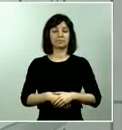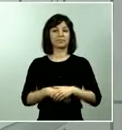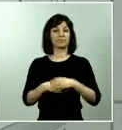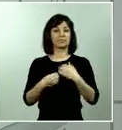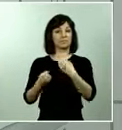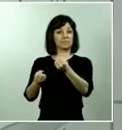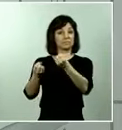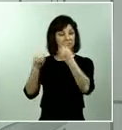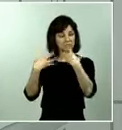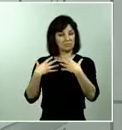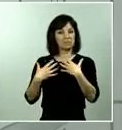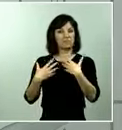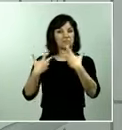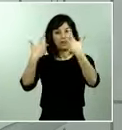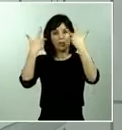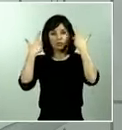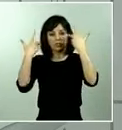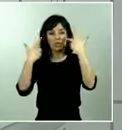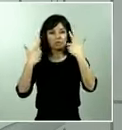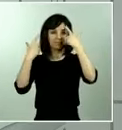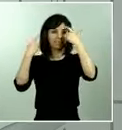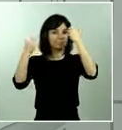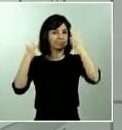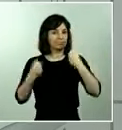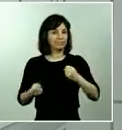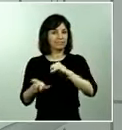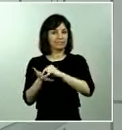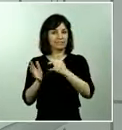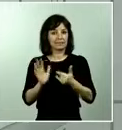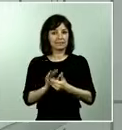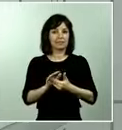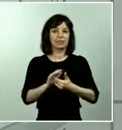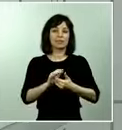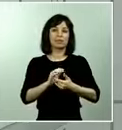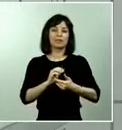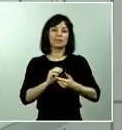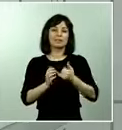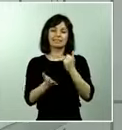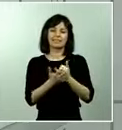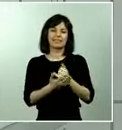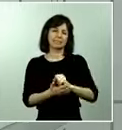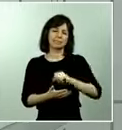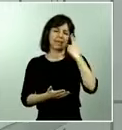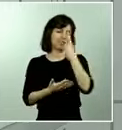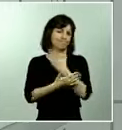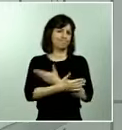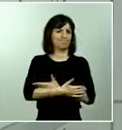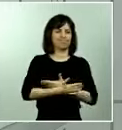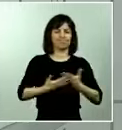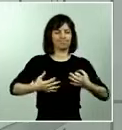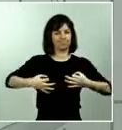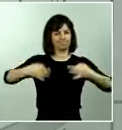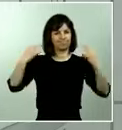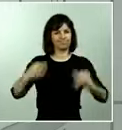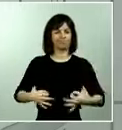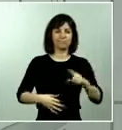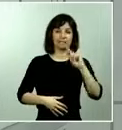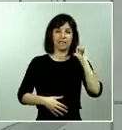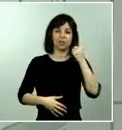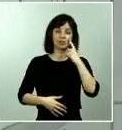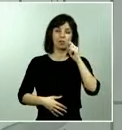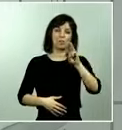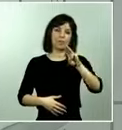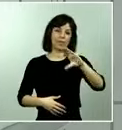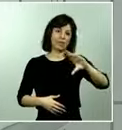aconsejan los expertos y los técnicos el test más fiable el test sobre el que descansamos nuestra estrategia de diagnóstico es la PCR lo